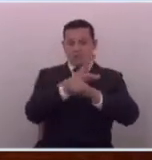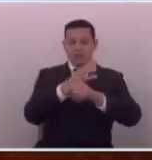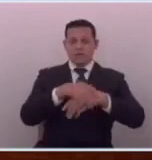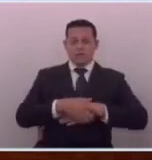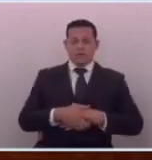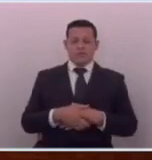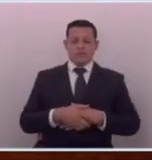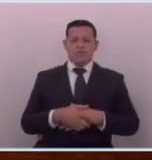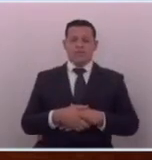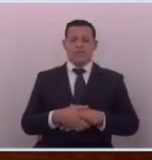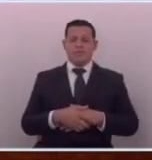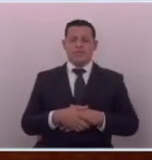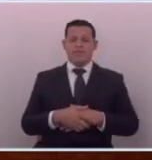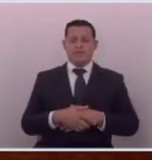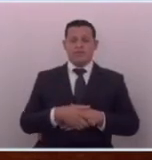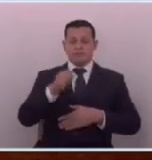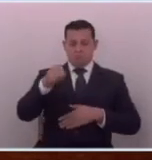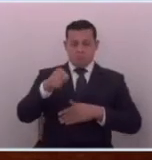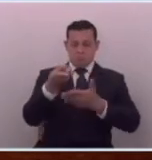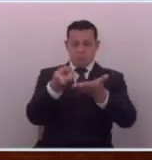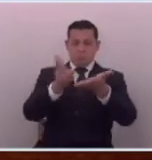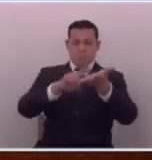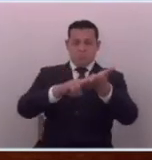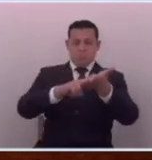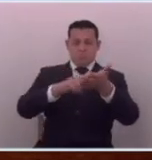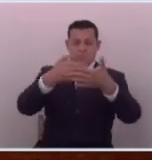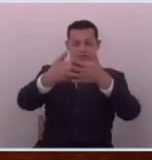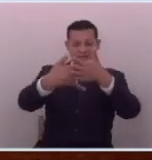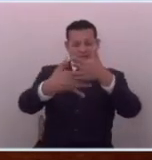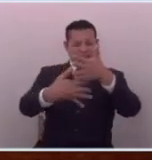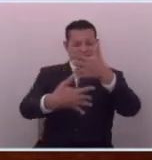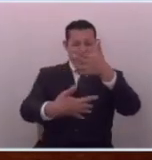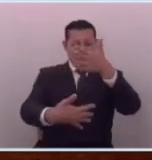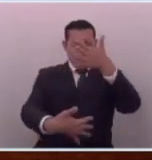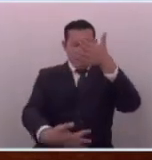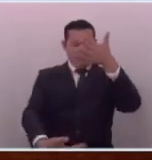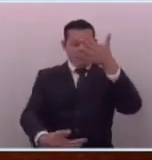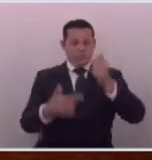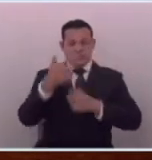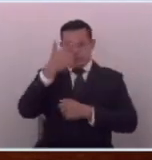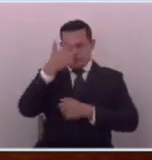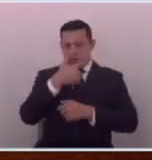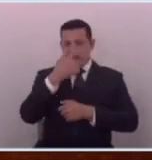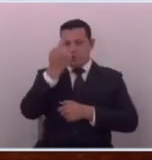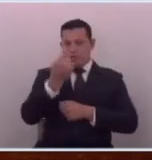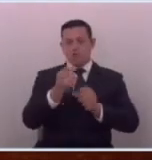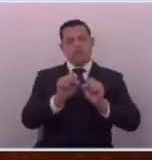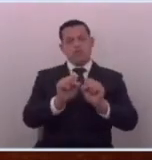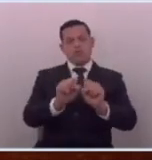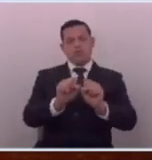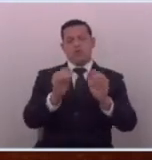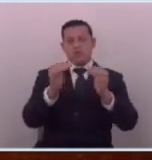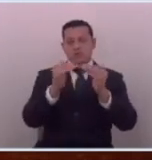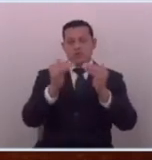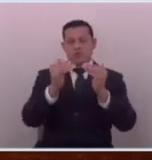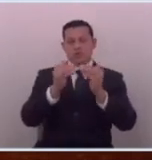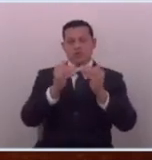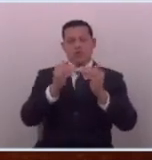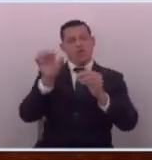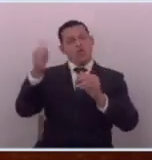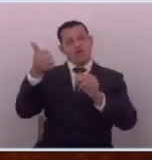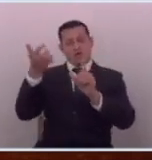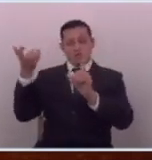díganlos ahí están un listado enorme por cierto triste pero también había otro tipo de